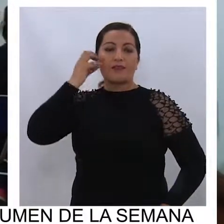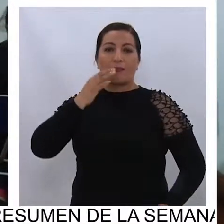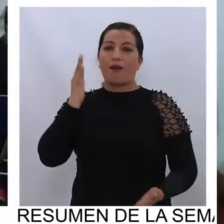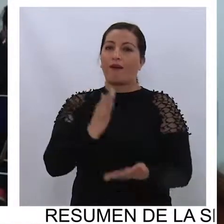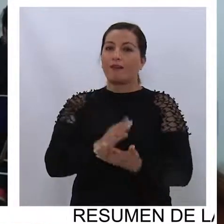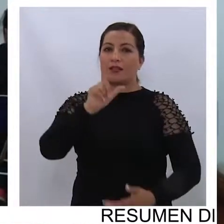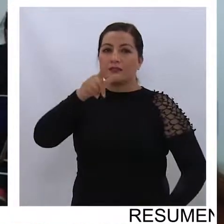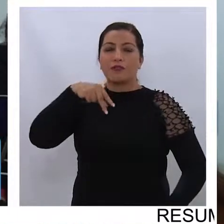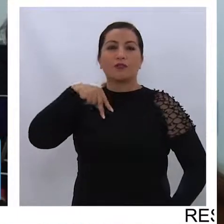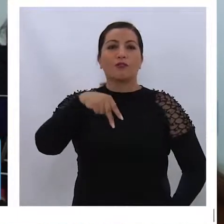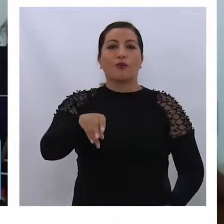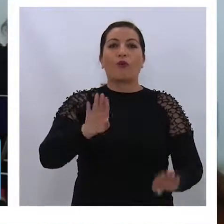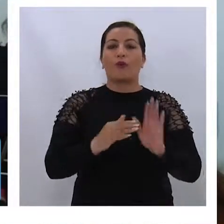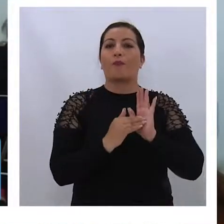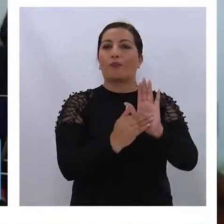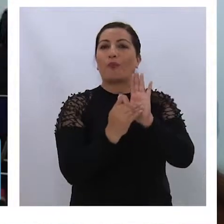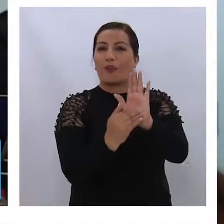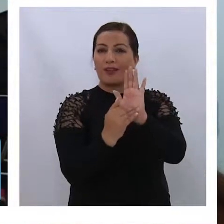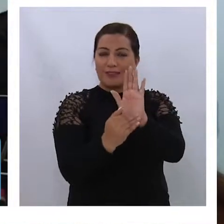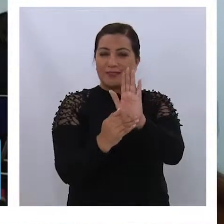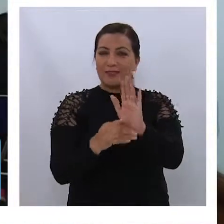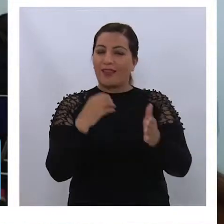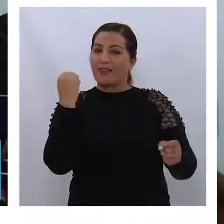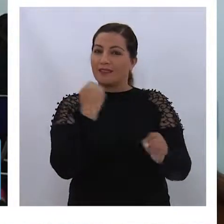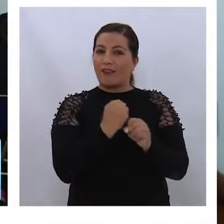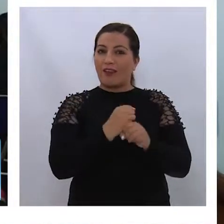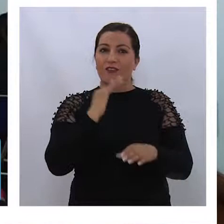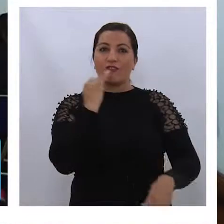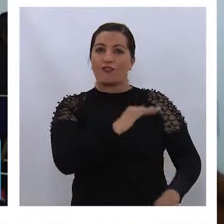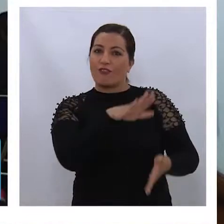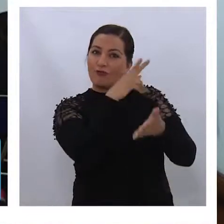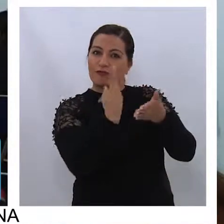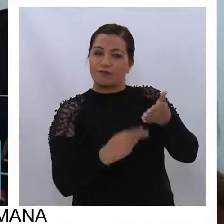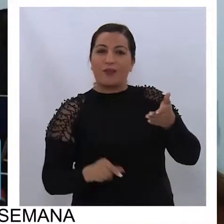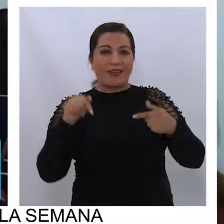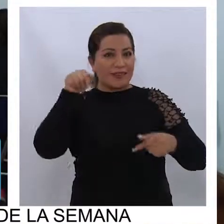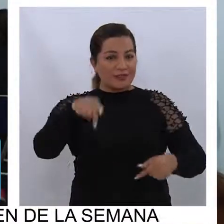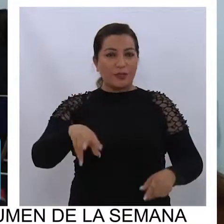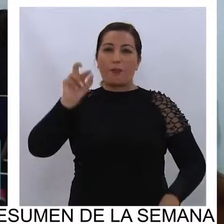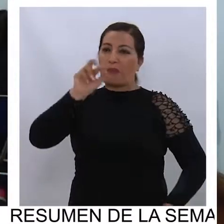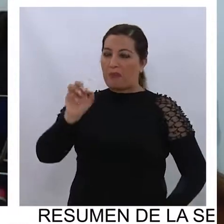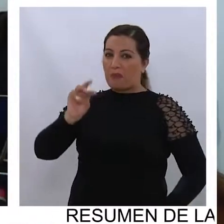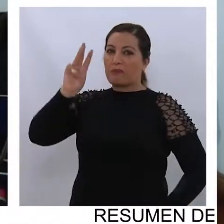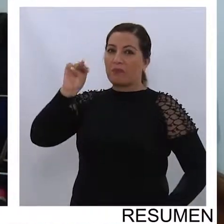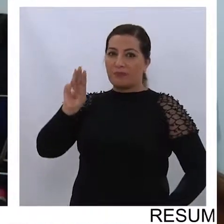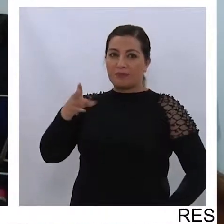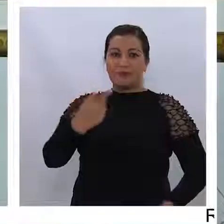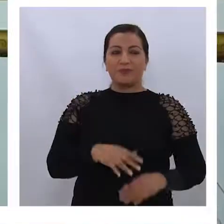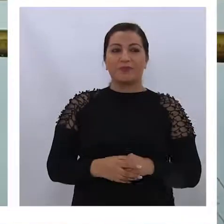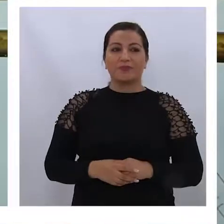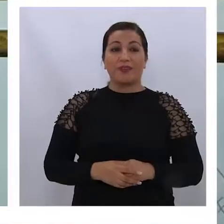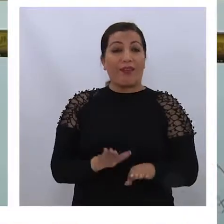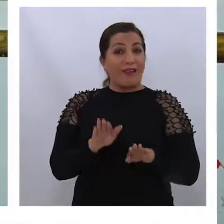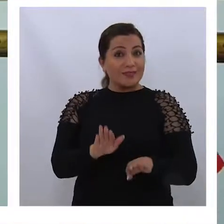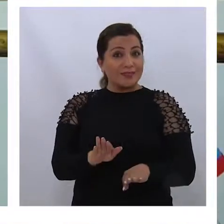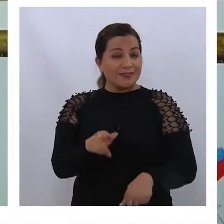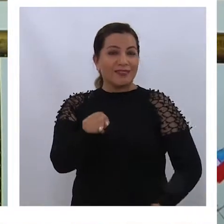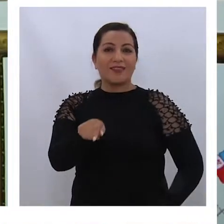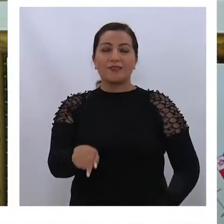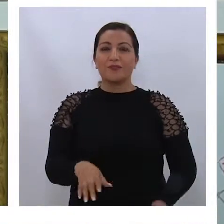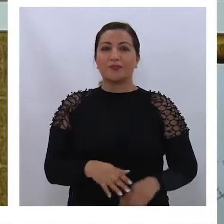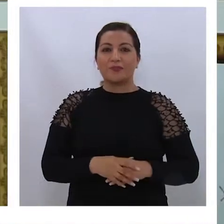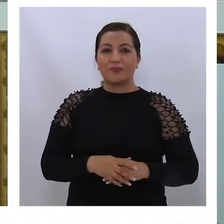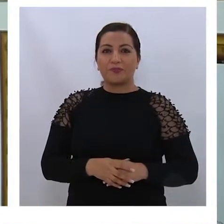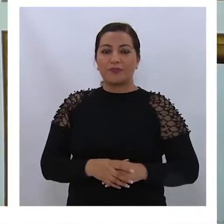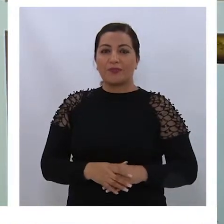mayo hasta el 7 de junio va a estar la exposición de las obras de los niños para la comunidad, para los padres apobrados. Así, de